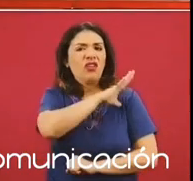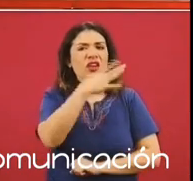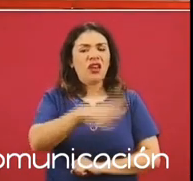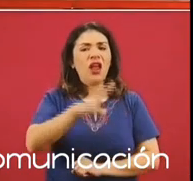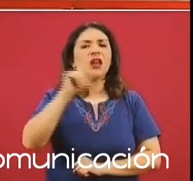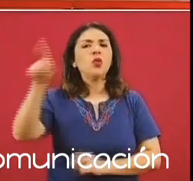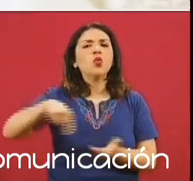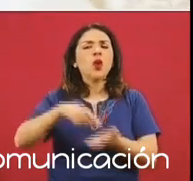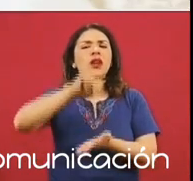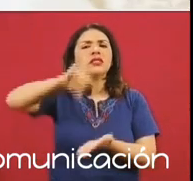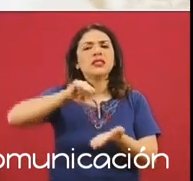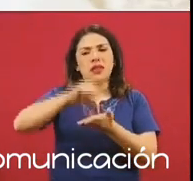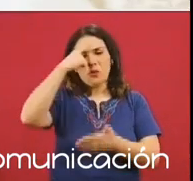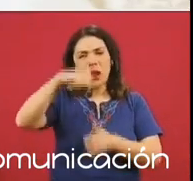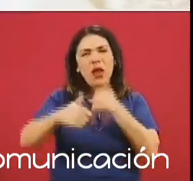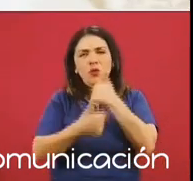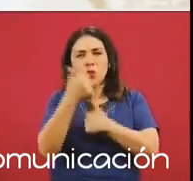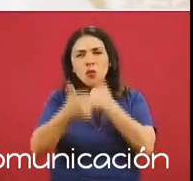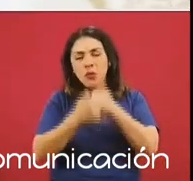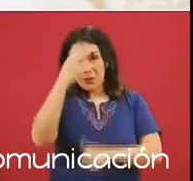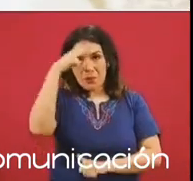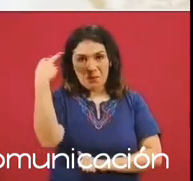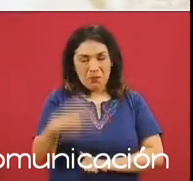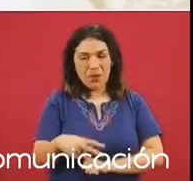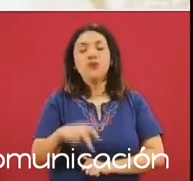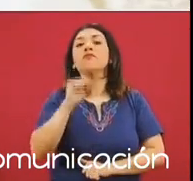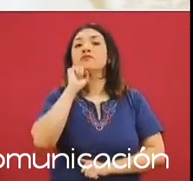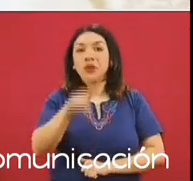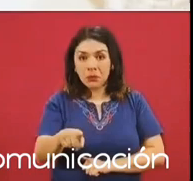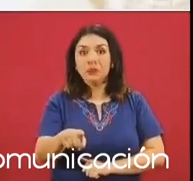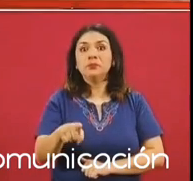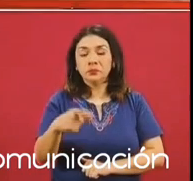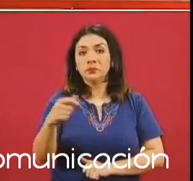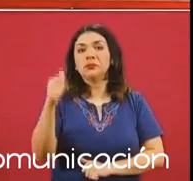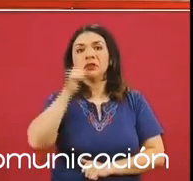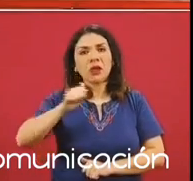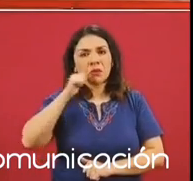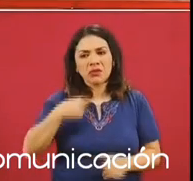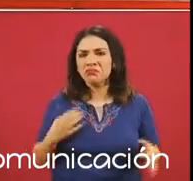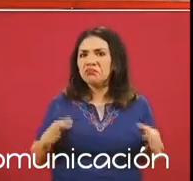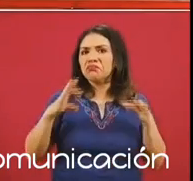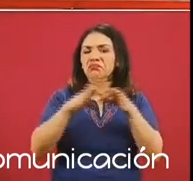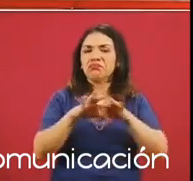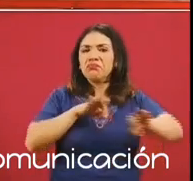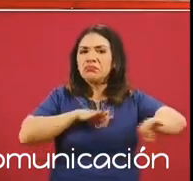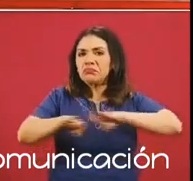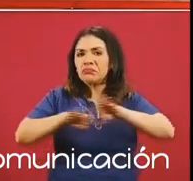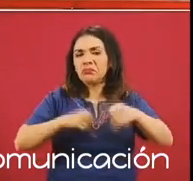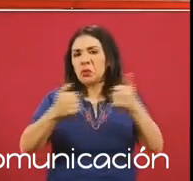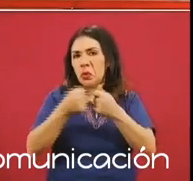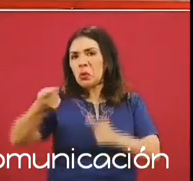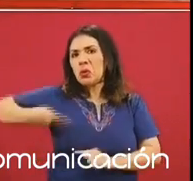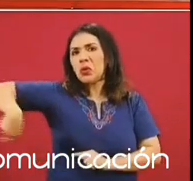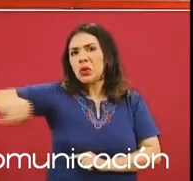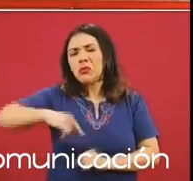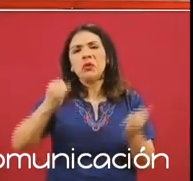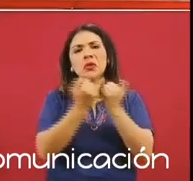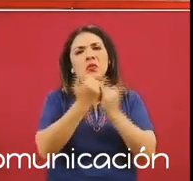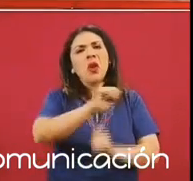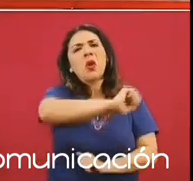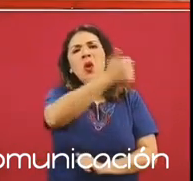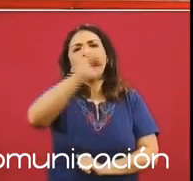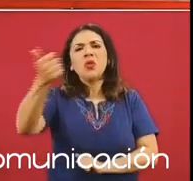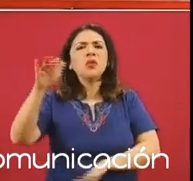en el Centro de Competitividad de México y también hemos venido colaborando con ellos, como con otras